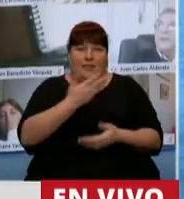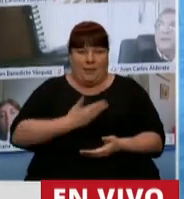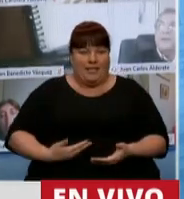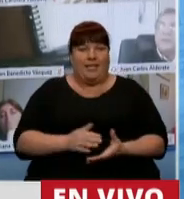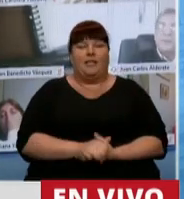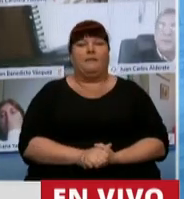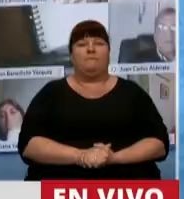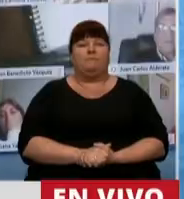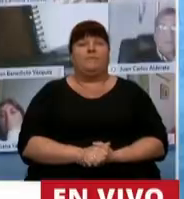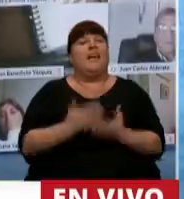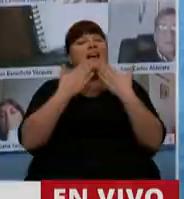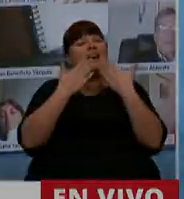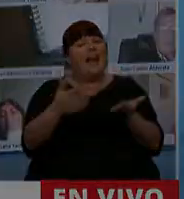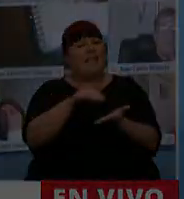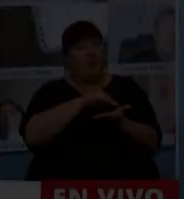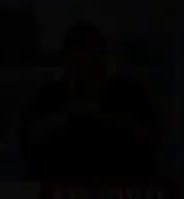presidente. Gracias, diputado.